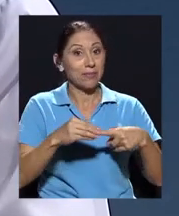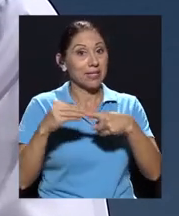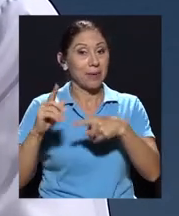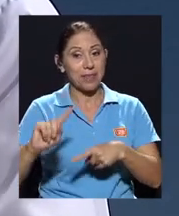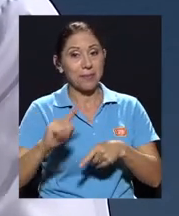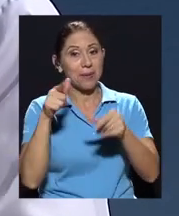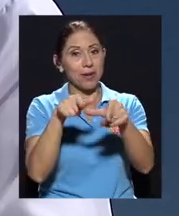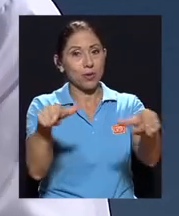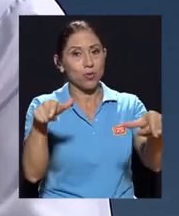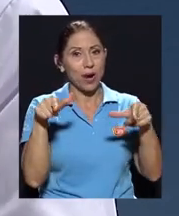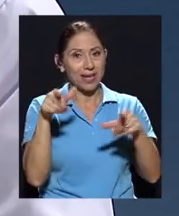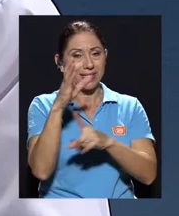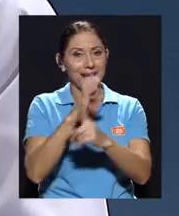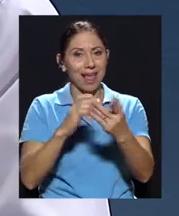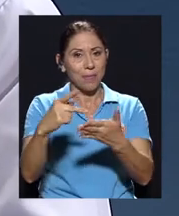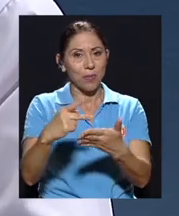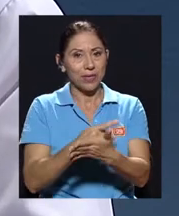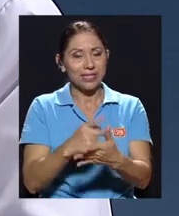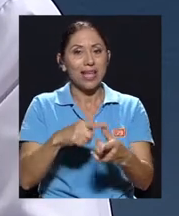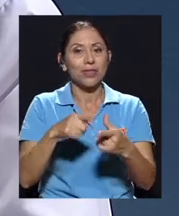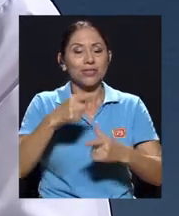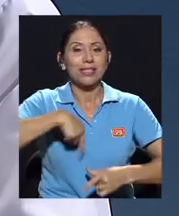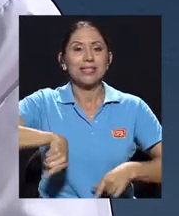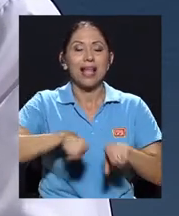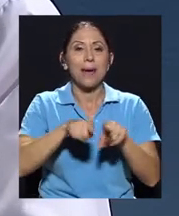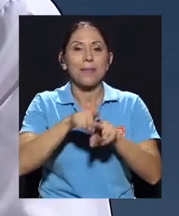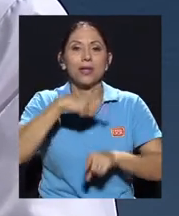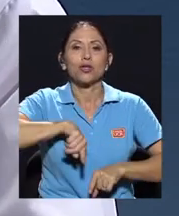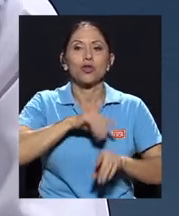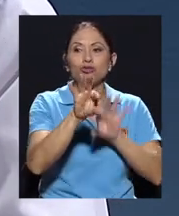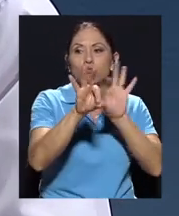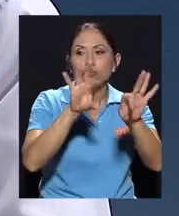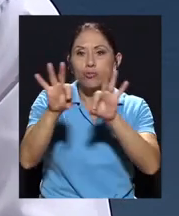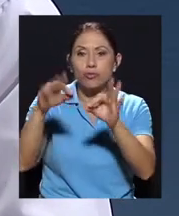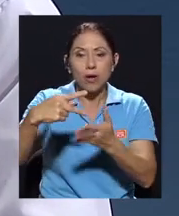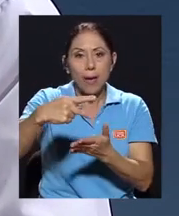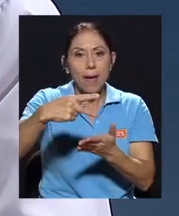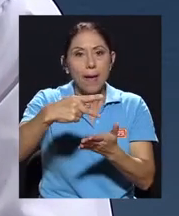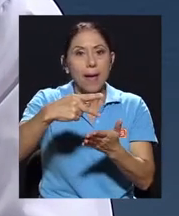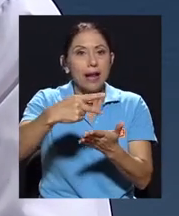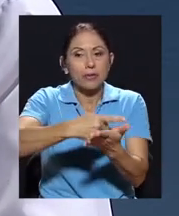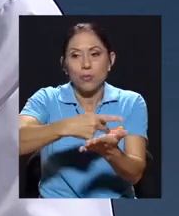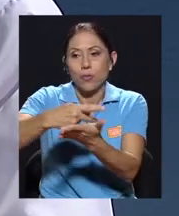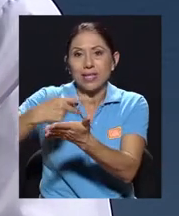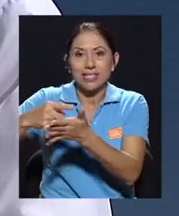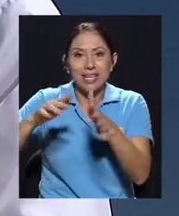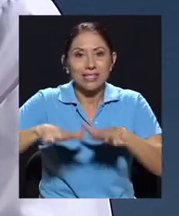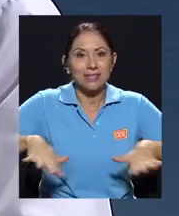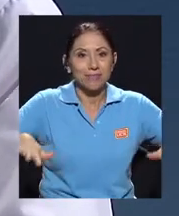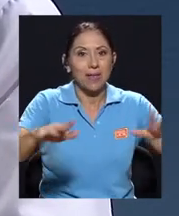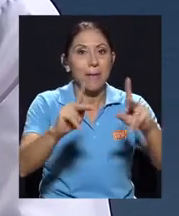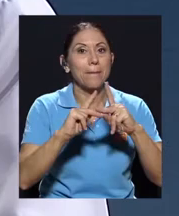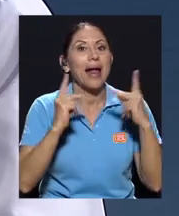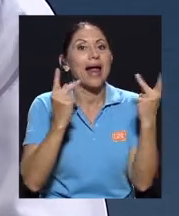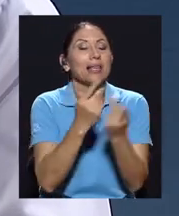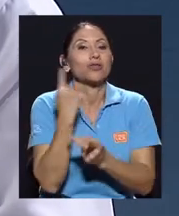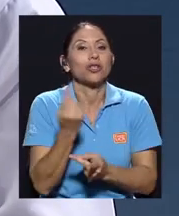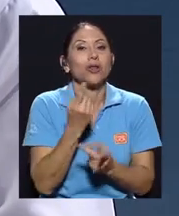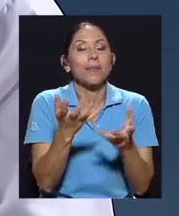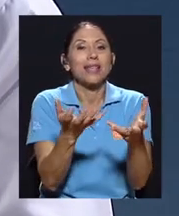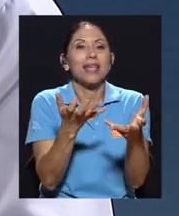provincia, exactamente. Entonces, también hicimos la convocatoria a los partidos provinciales, los partidos que están aspirando nada más por diputación.